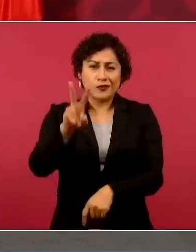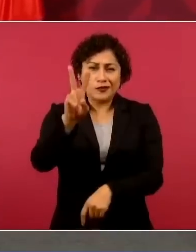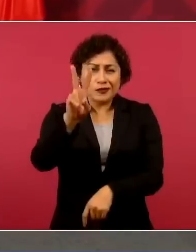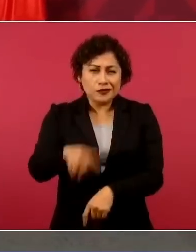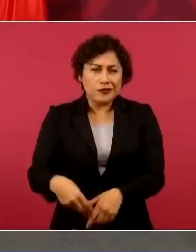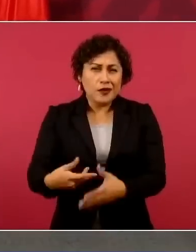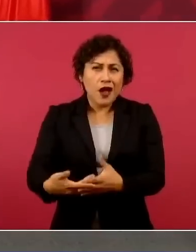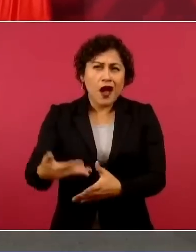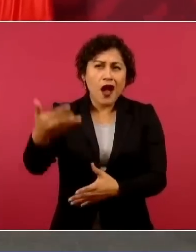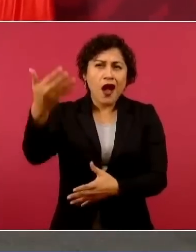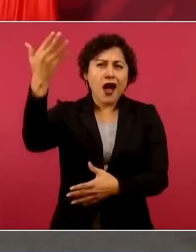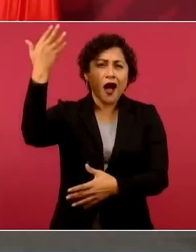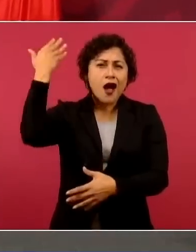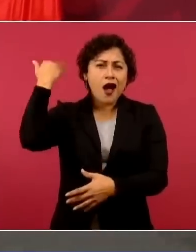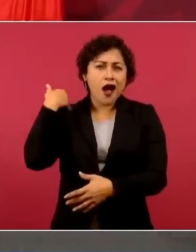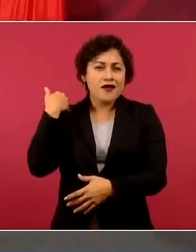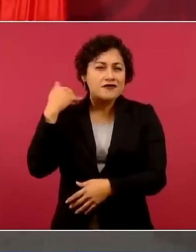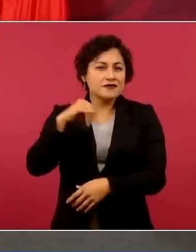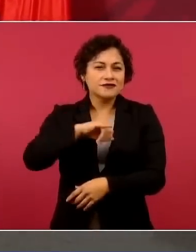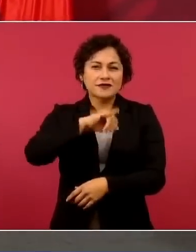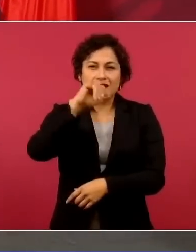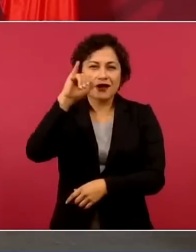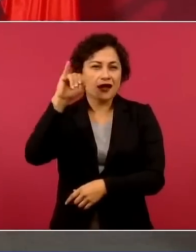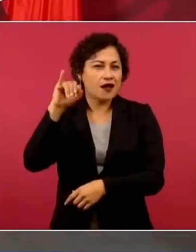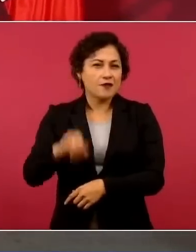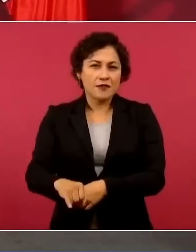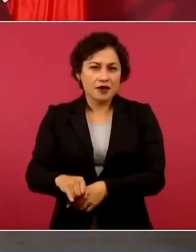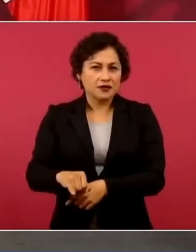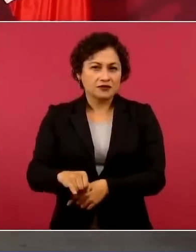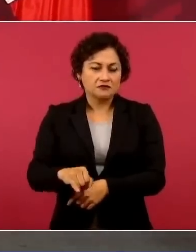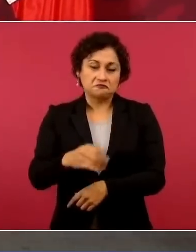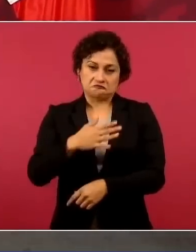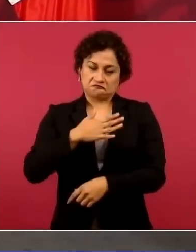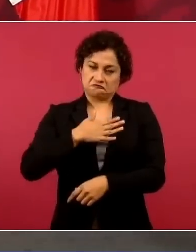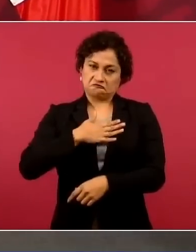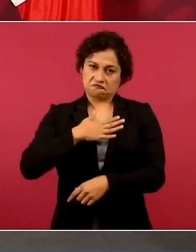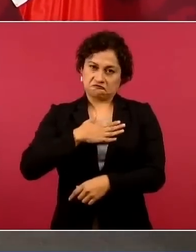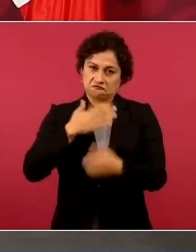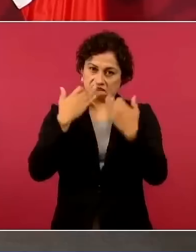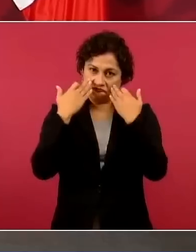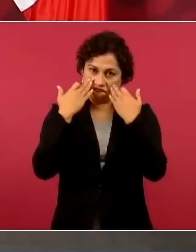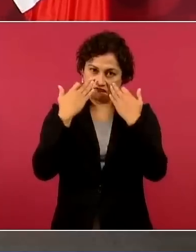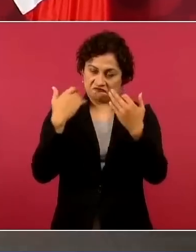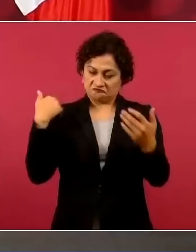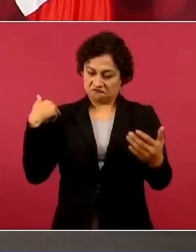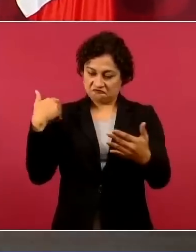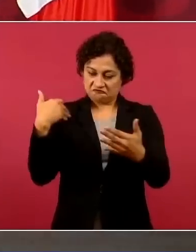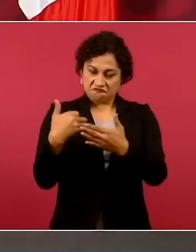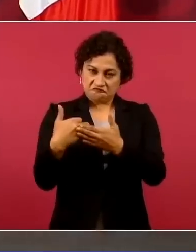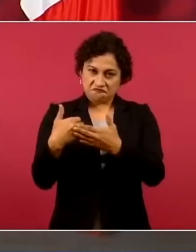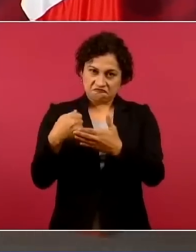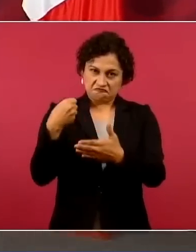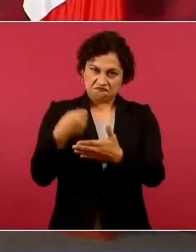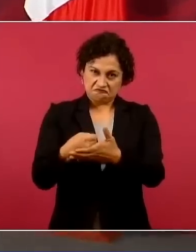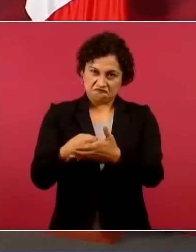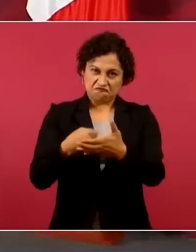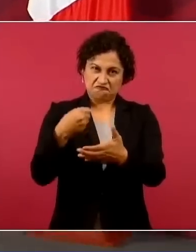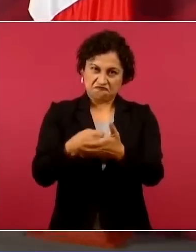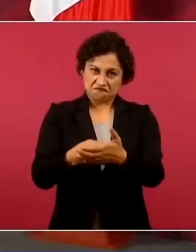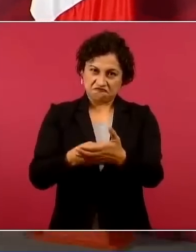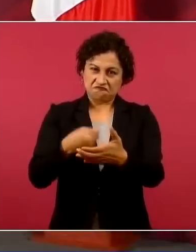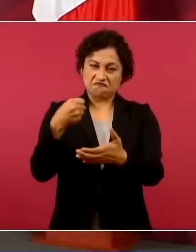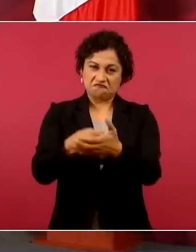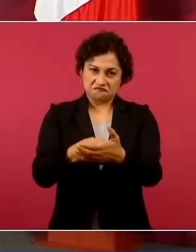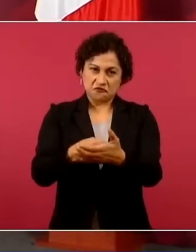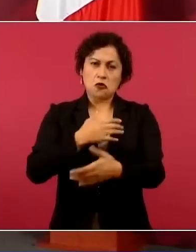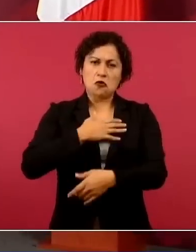que llevo luchando por la democracia,